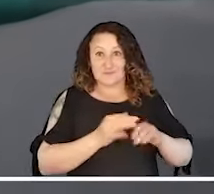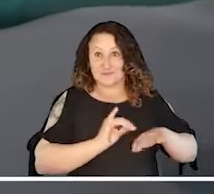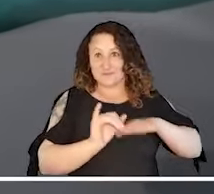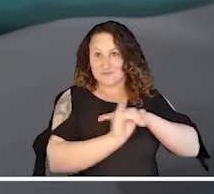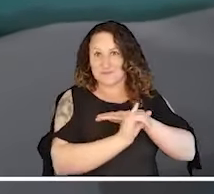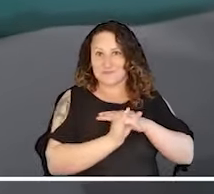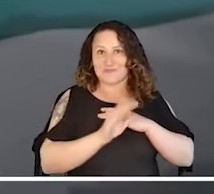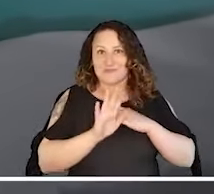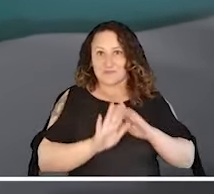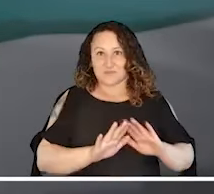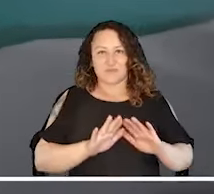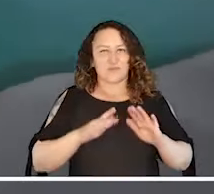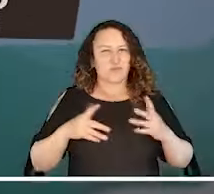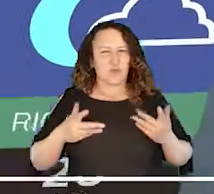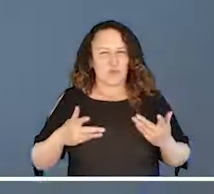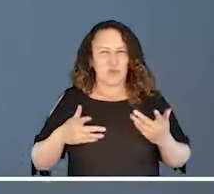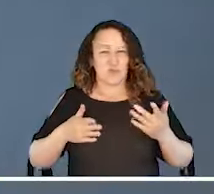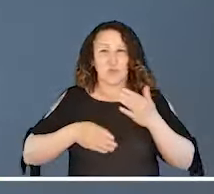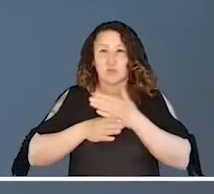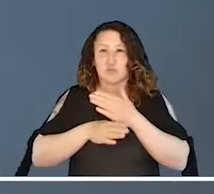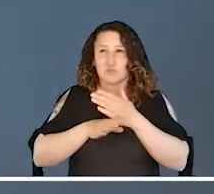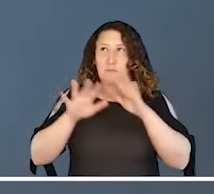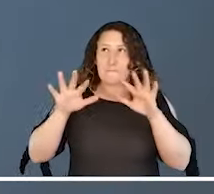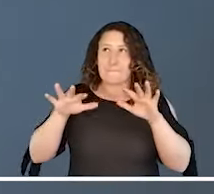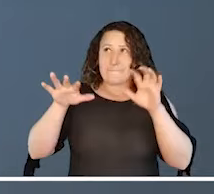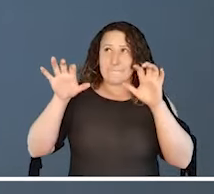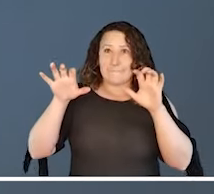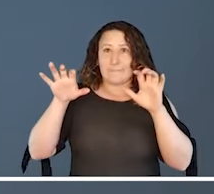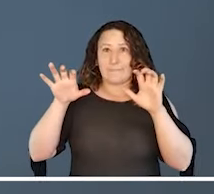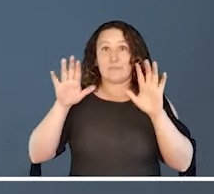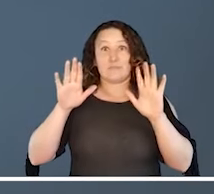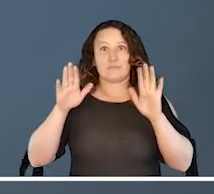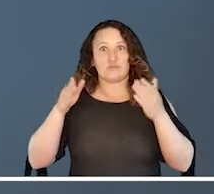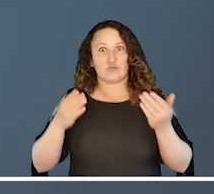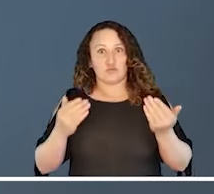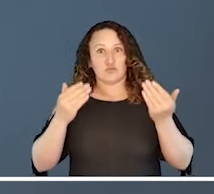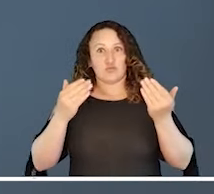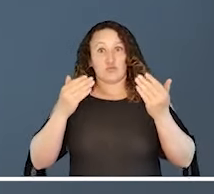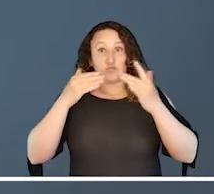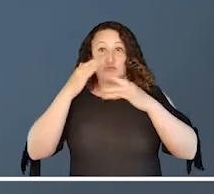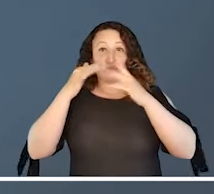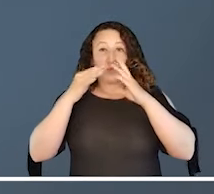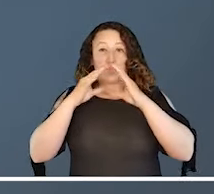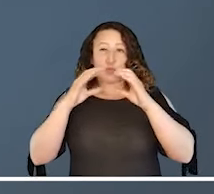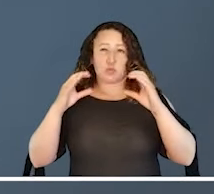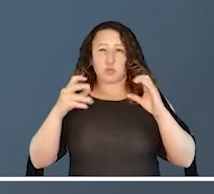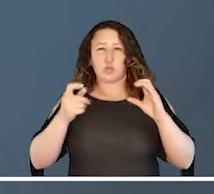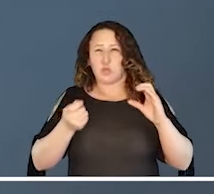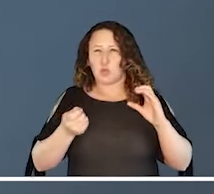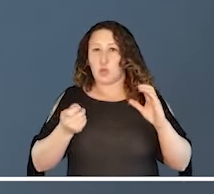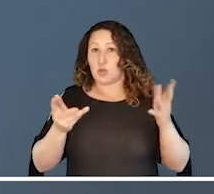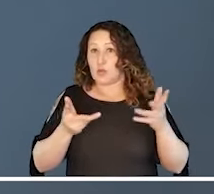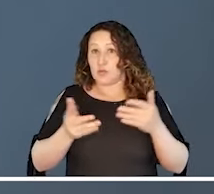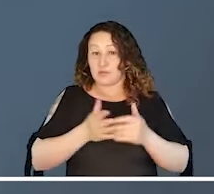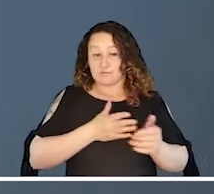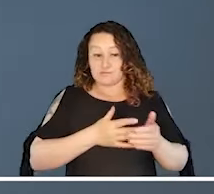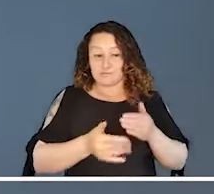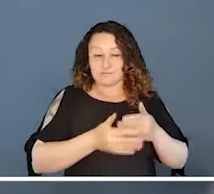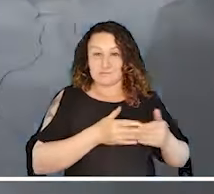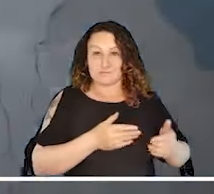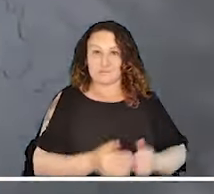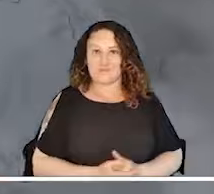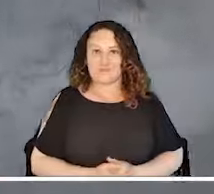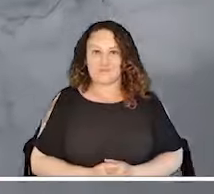Andrés, Providencia y Santa Catalina continuarán las condiciones secas gracias al cielo ligeramente nublado que se posa sobre el